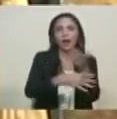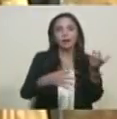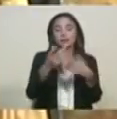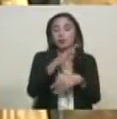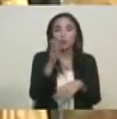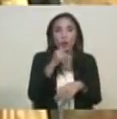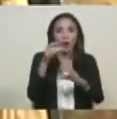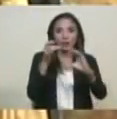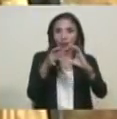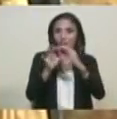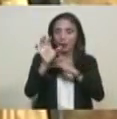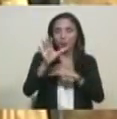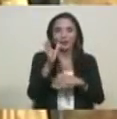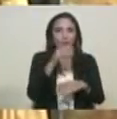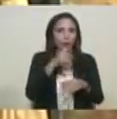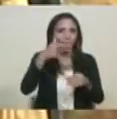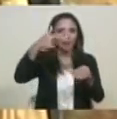patria.